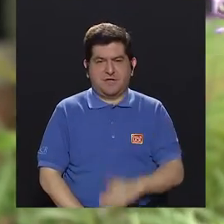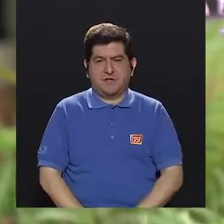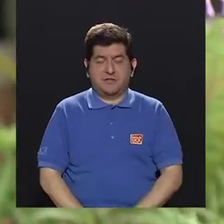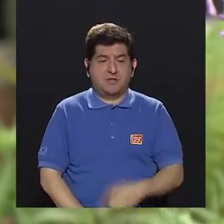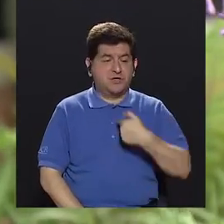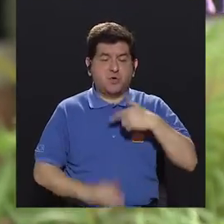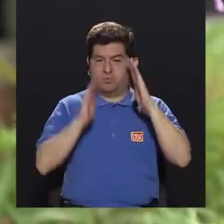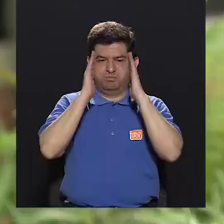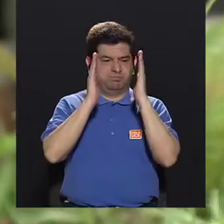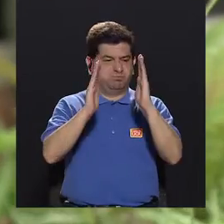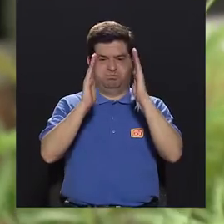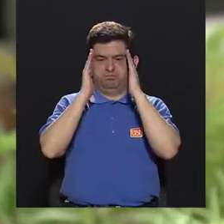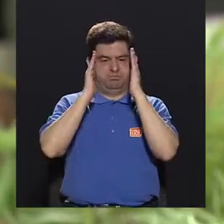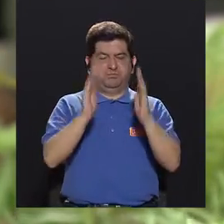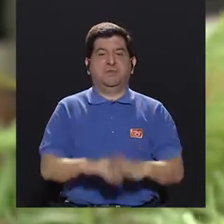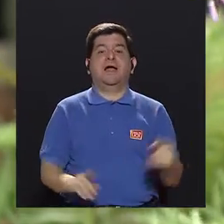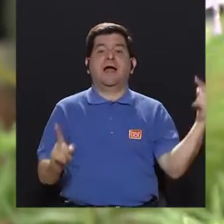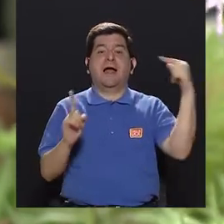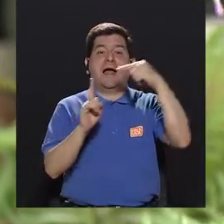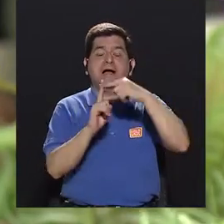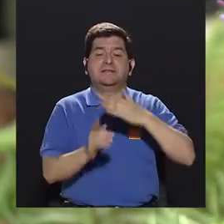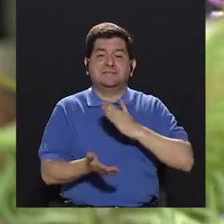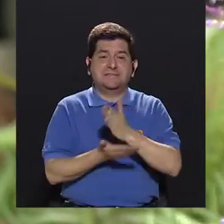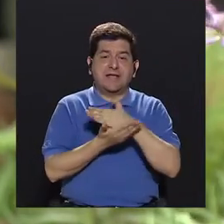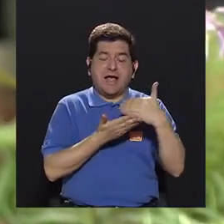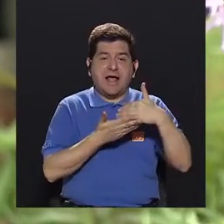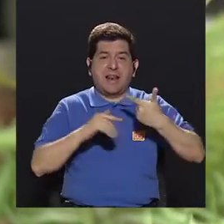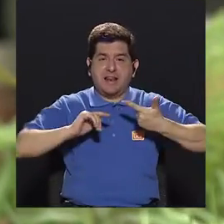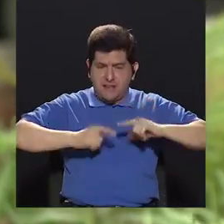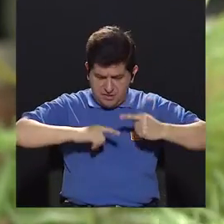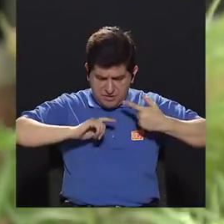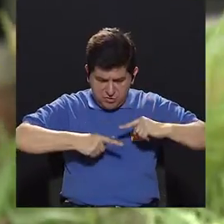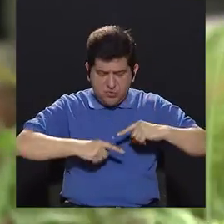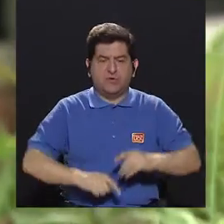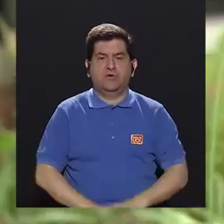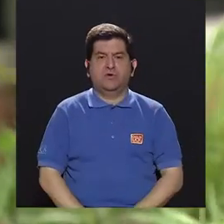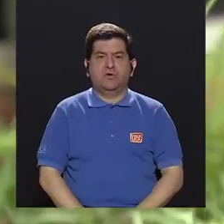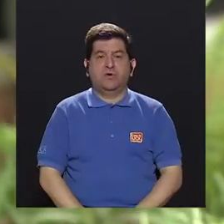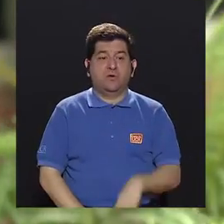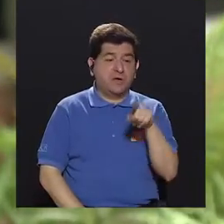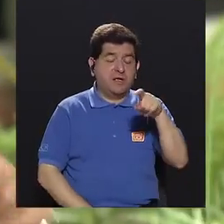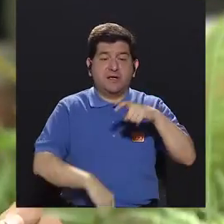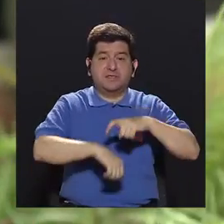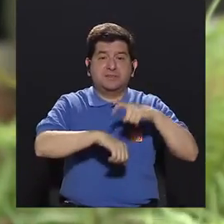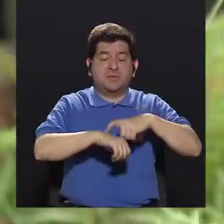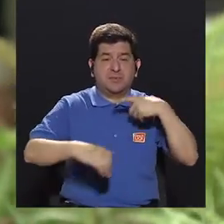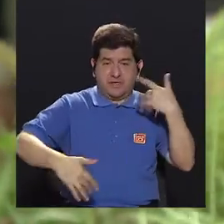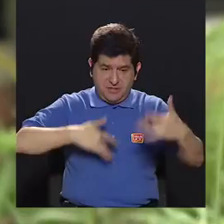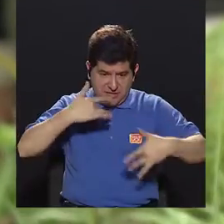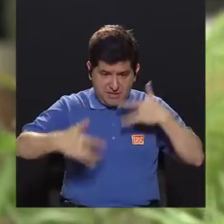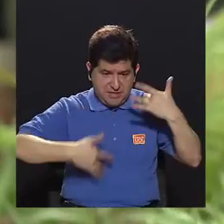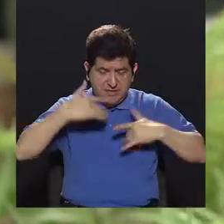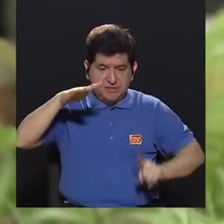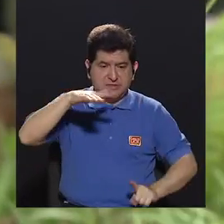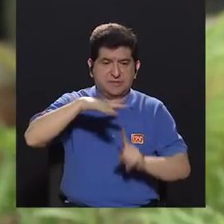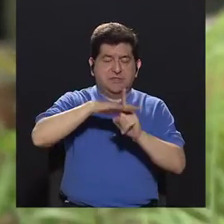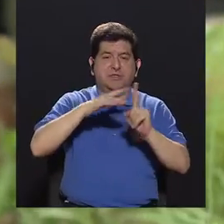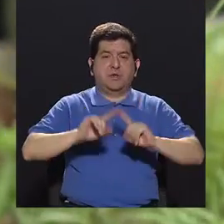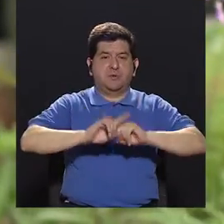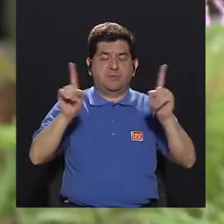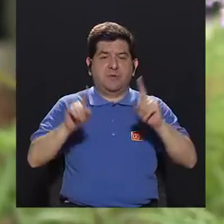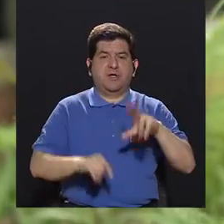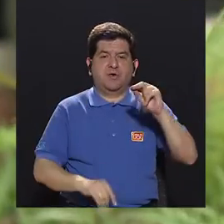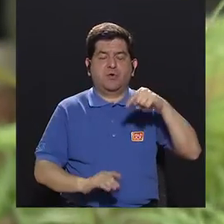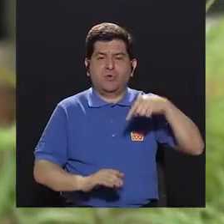porque no le hago caso hasta que me duele algo. Y cuando me duele algo, entonces aparece, ese es el síntoma, pero no